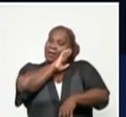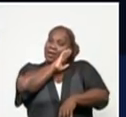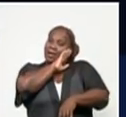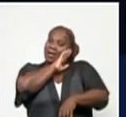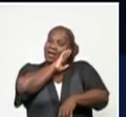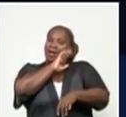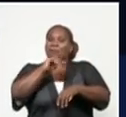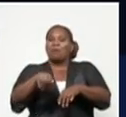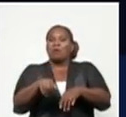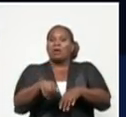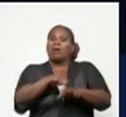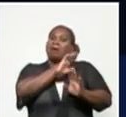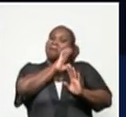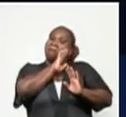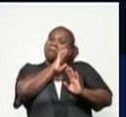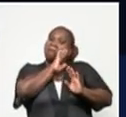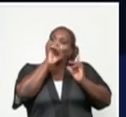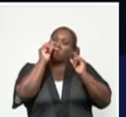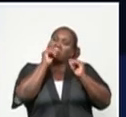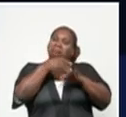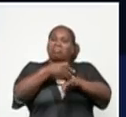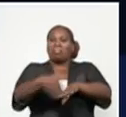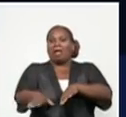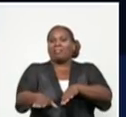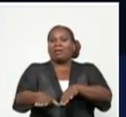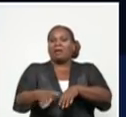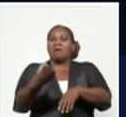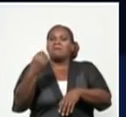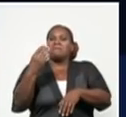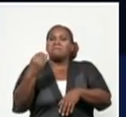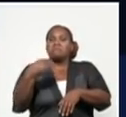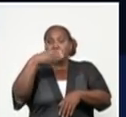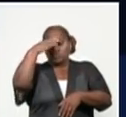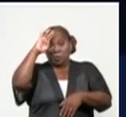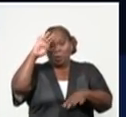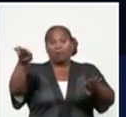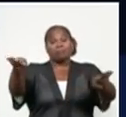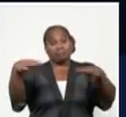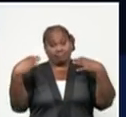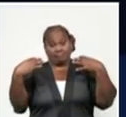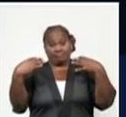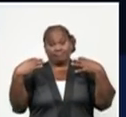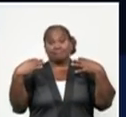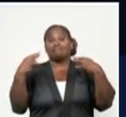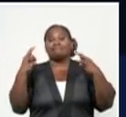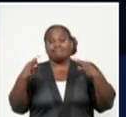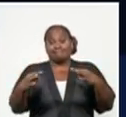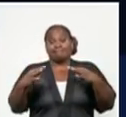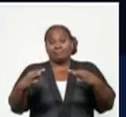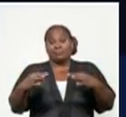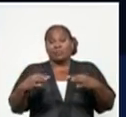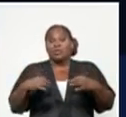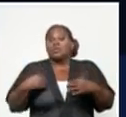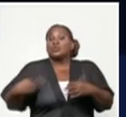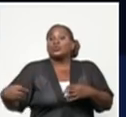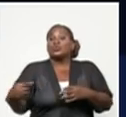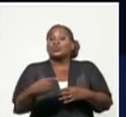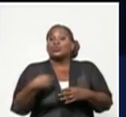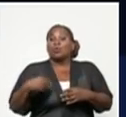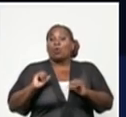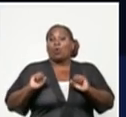acostaron tarde, creo que hay muchos cubanos que escuchan este programa, que estamos en la obligación de